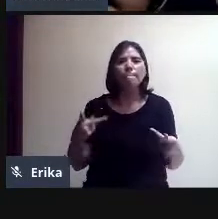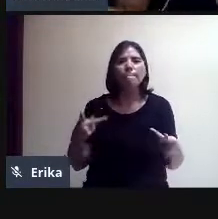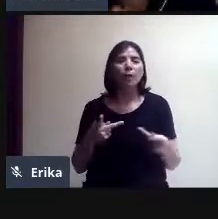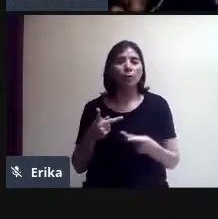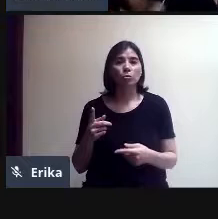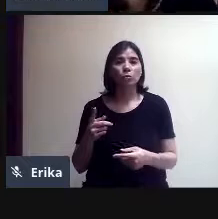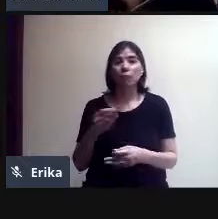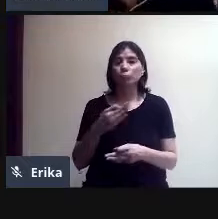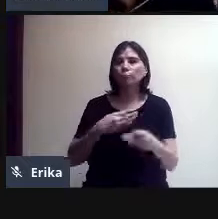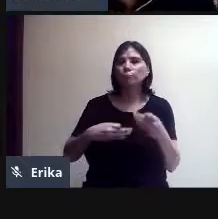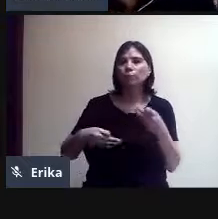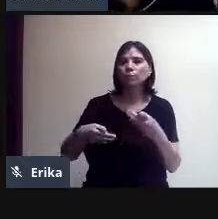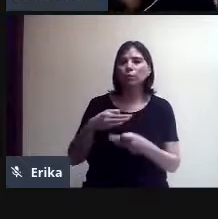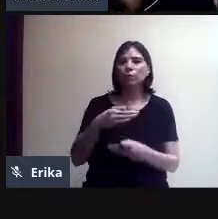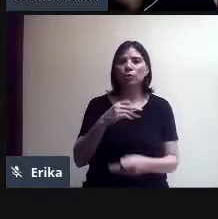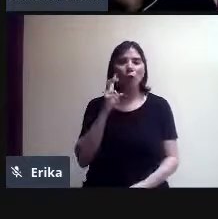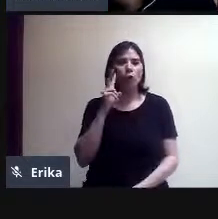chat.